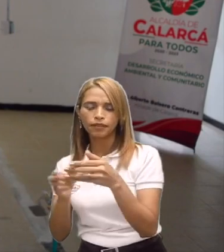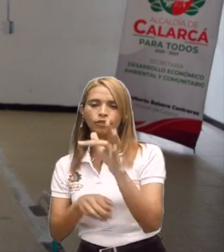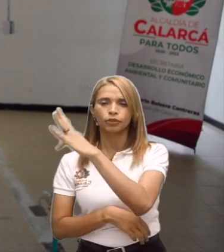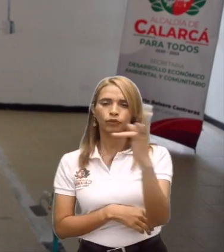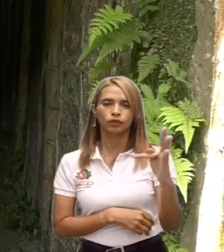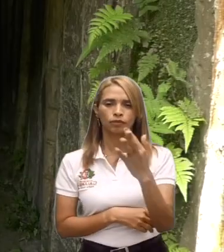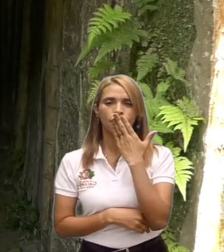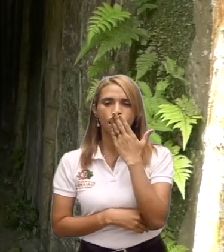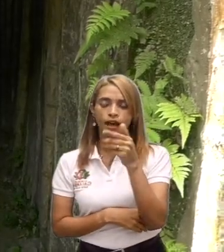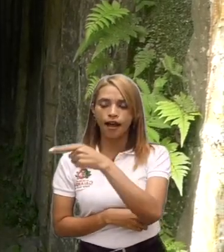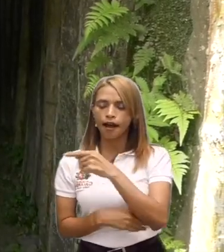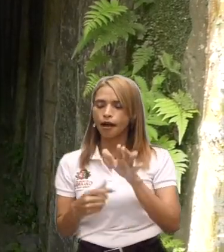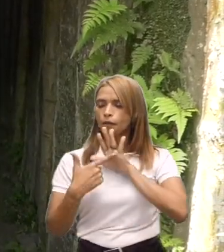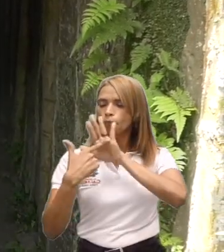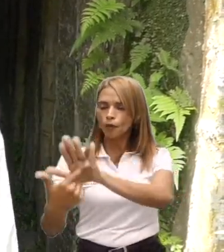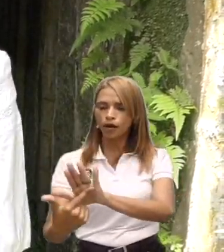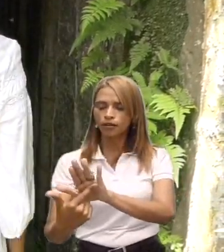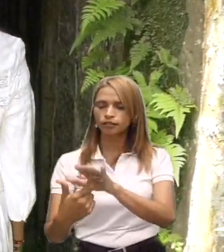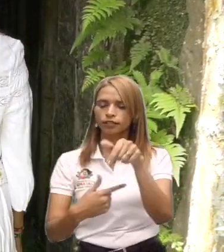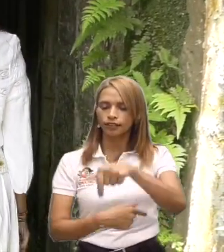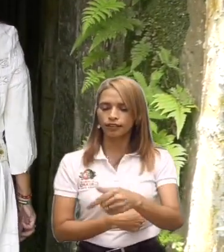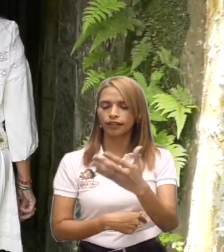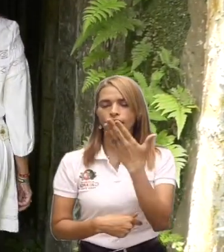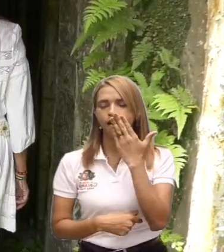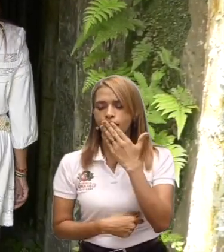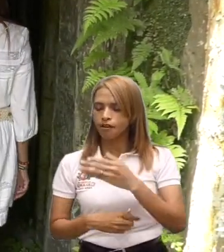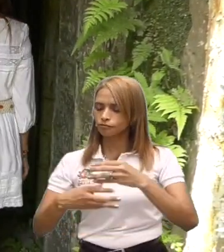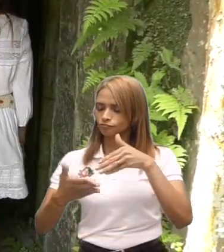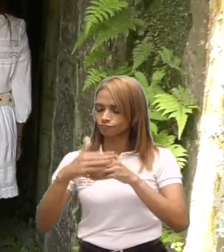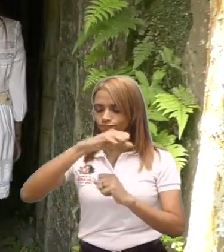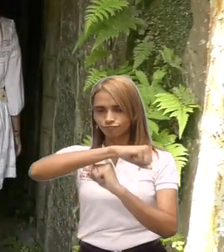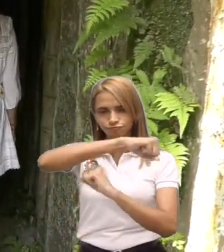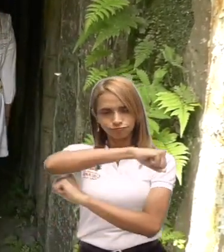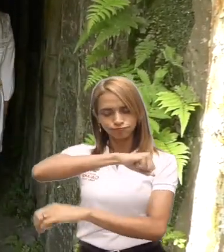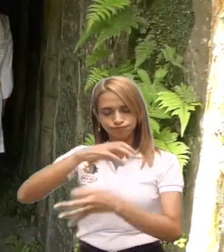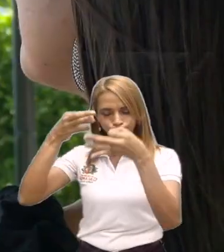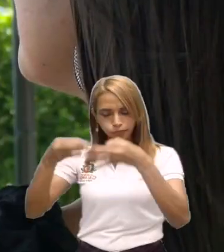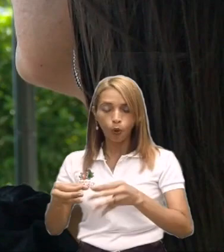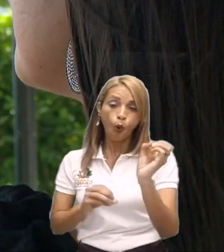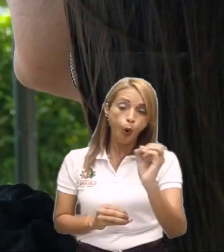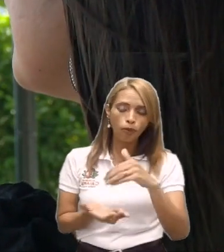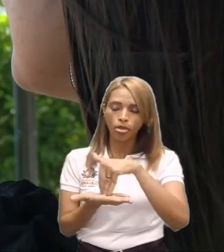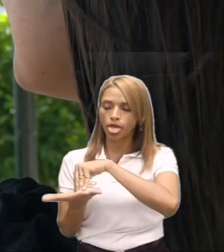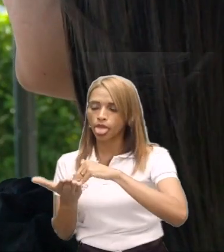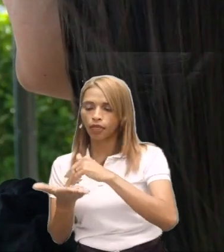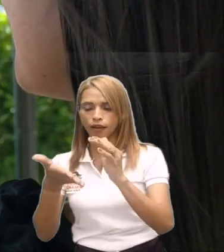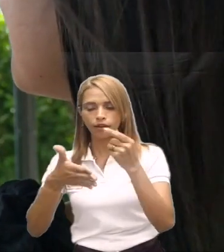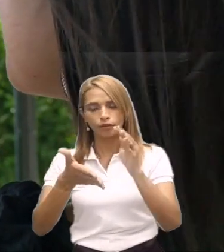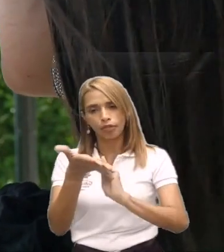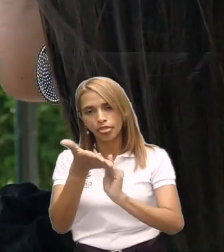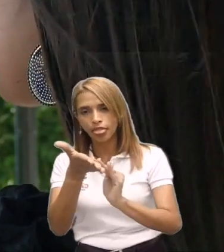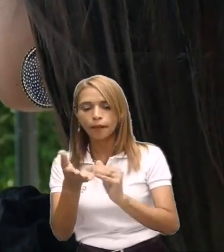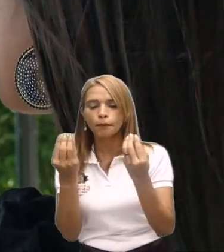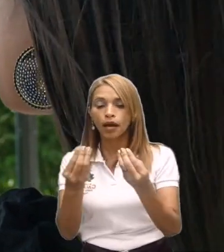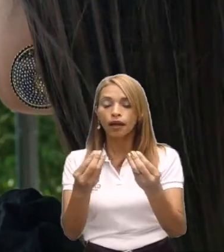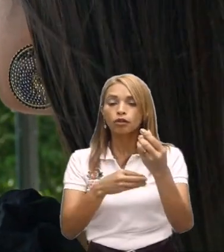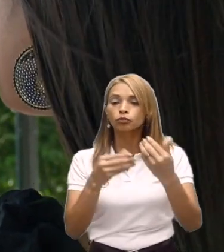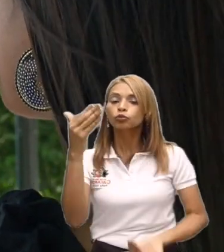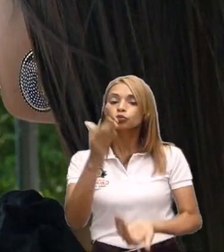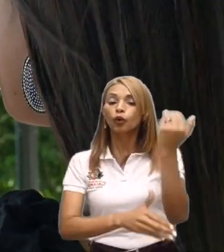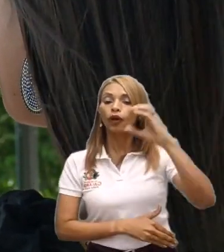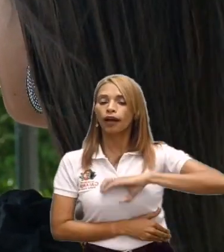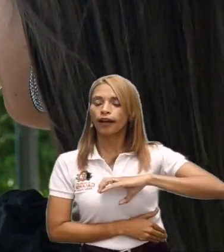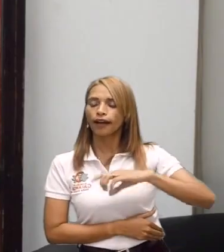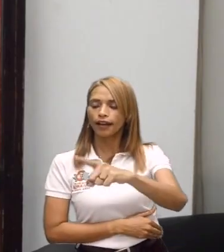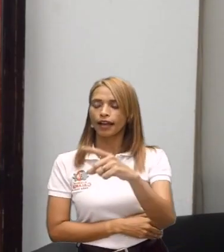hoja de ruta para el turismo de Calarcá, evidenciar esas fortalezas y debilidades para que las próximas administraciones puedan tener